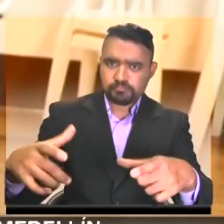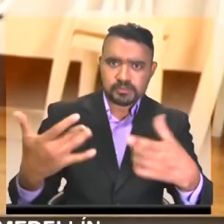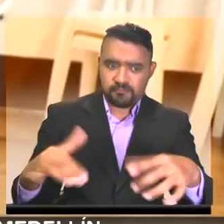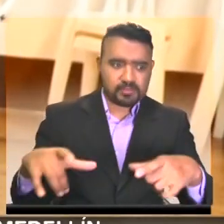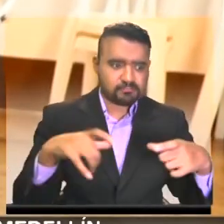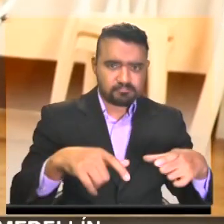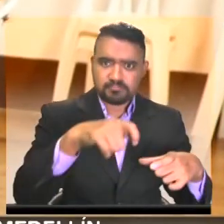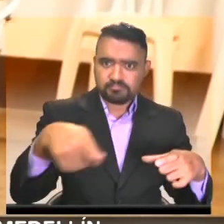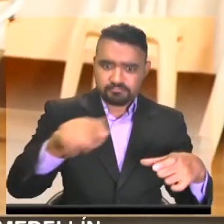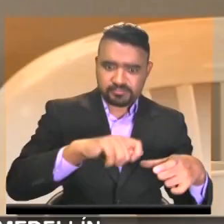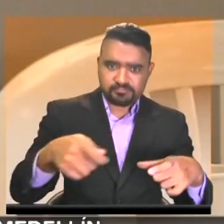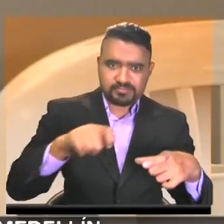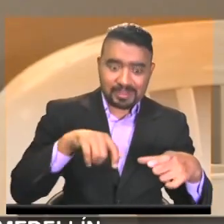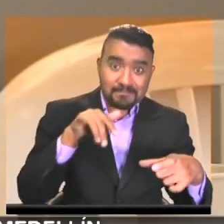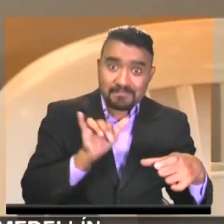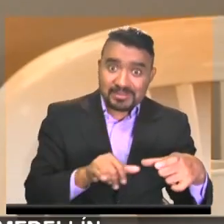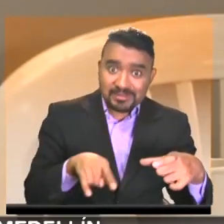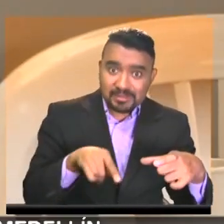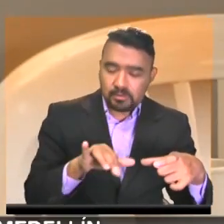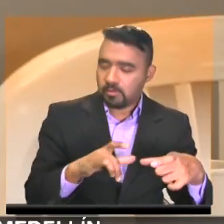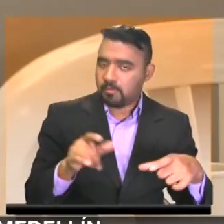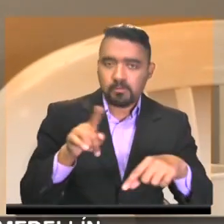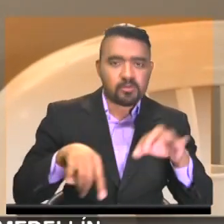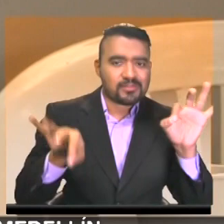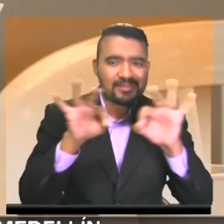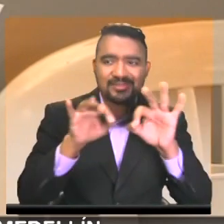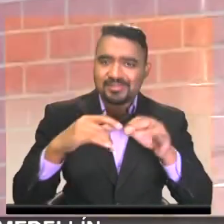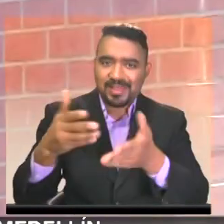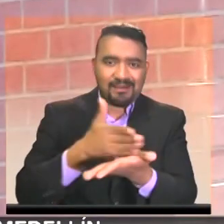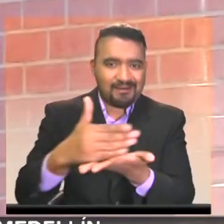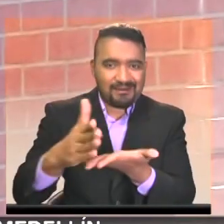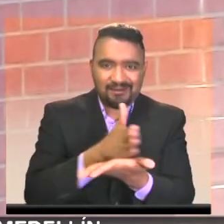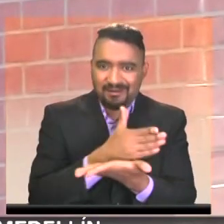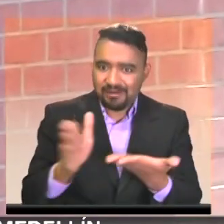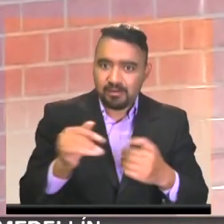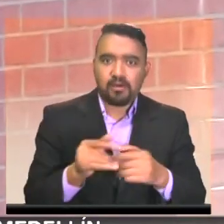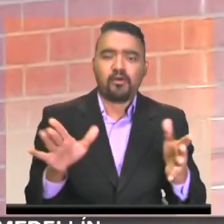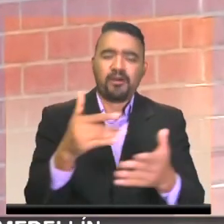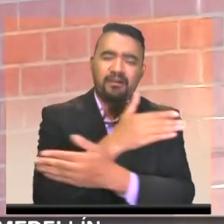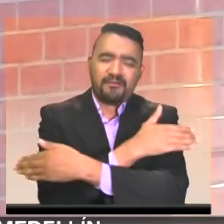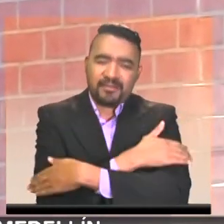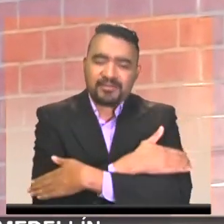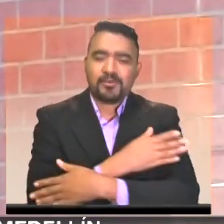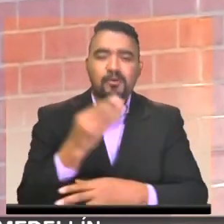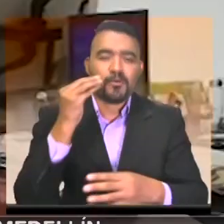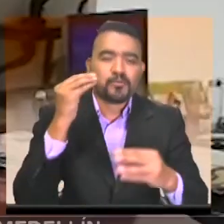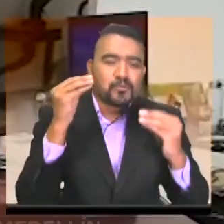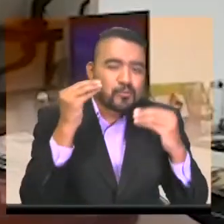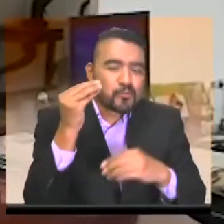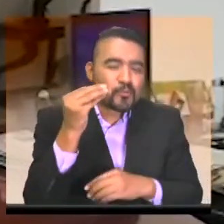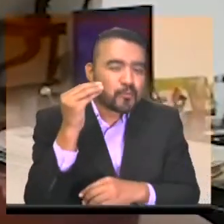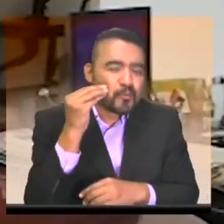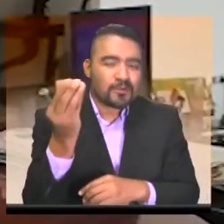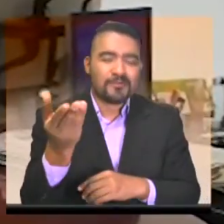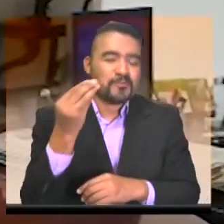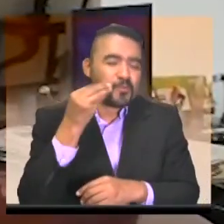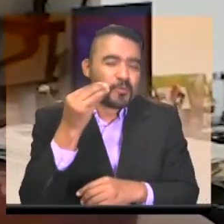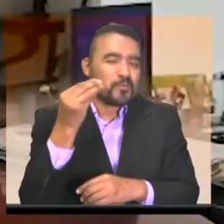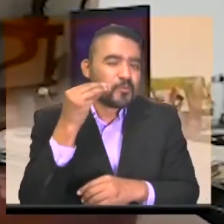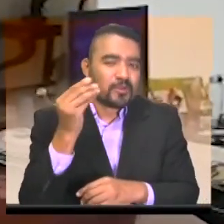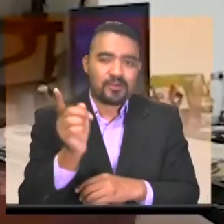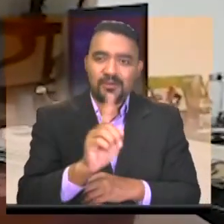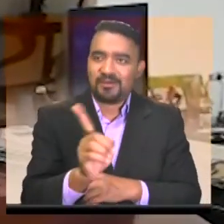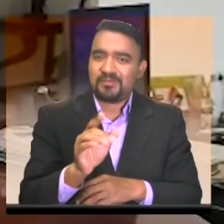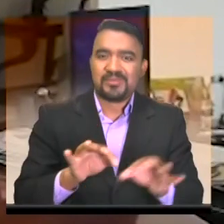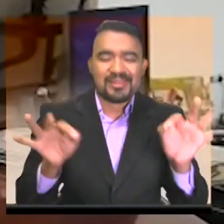diferencia según las autoridades para proteger la vida de esta población vulnerable ante el nuevo coronavirus. Teniendo en cuenta que son las personas